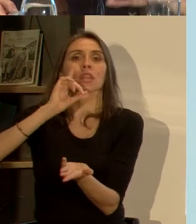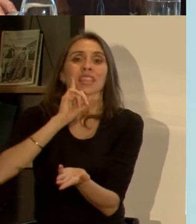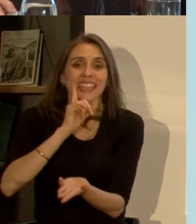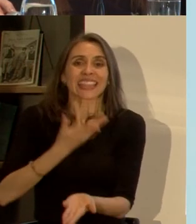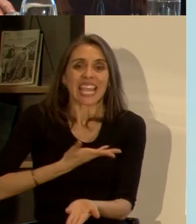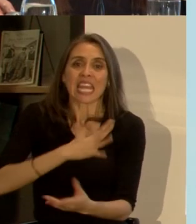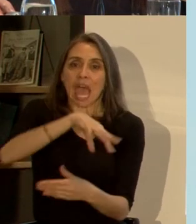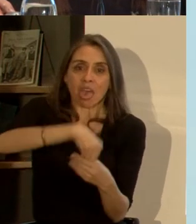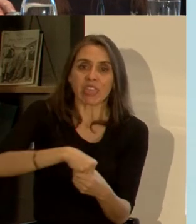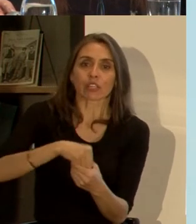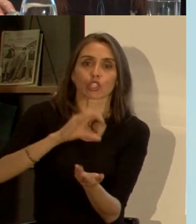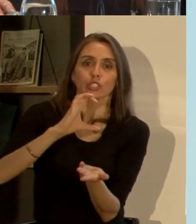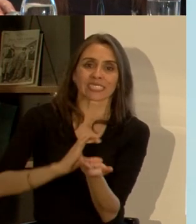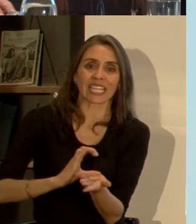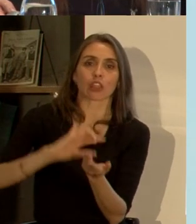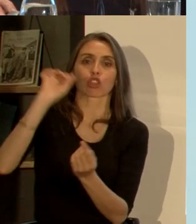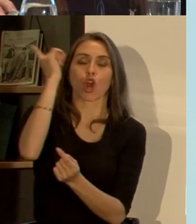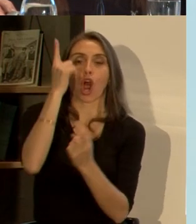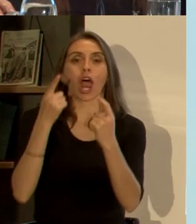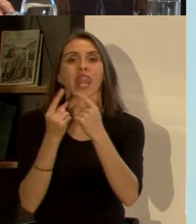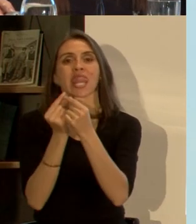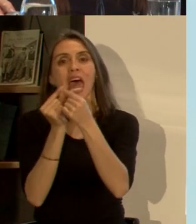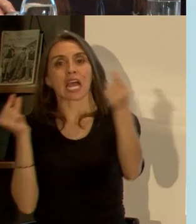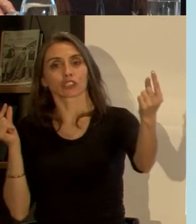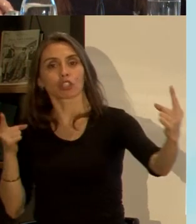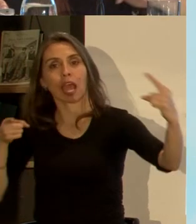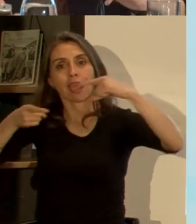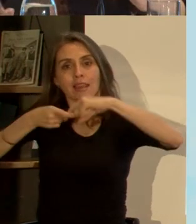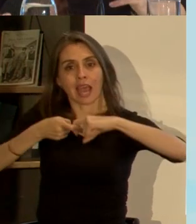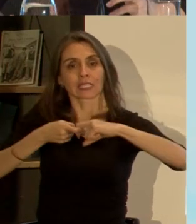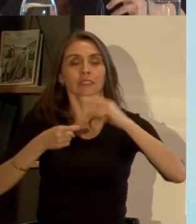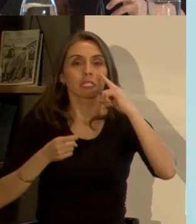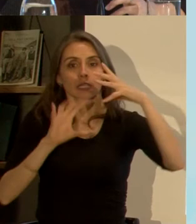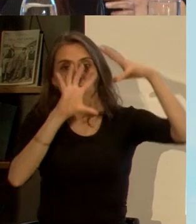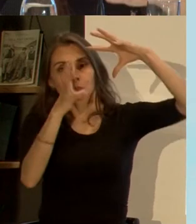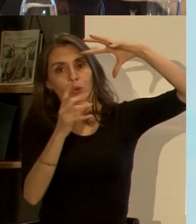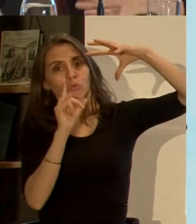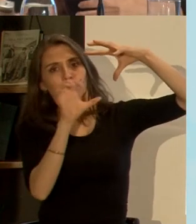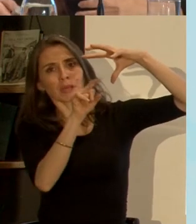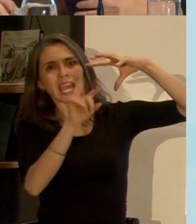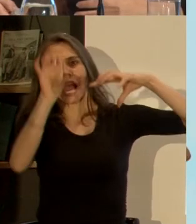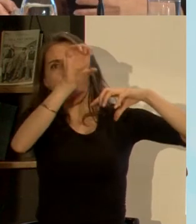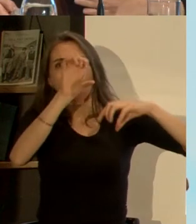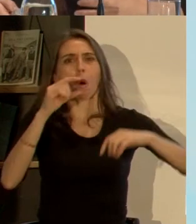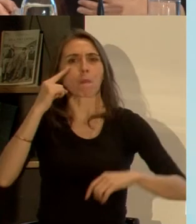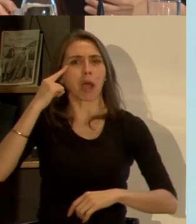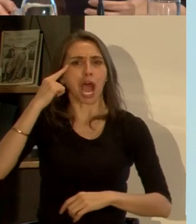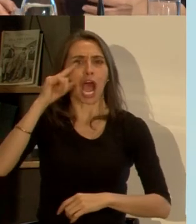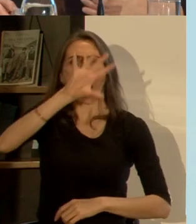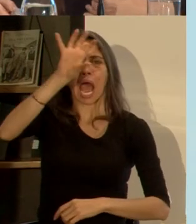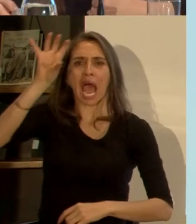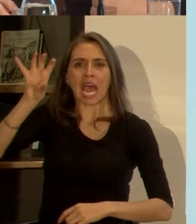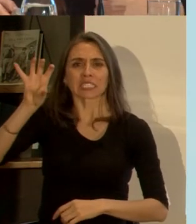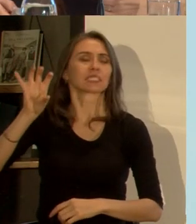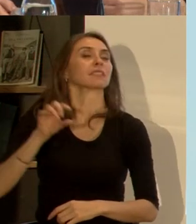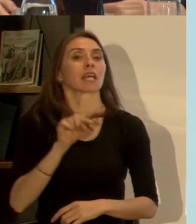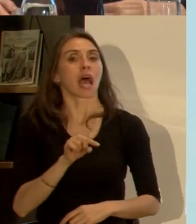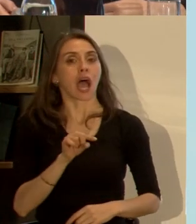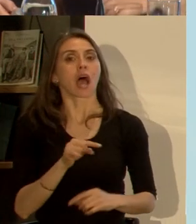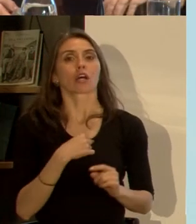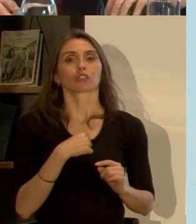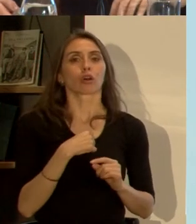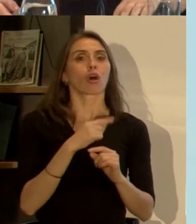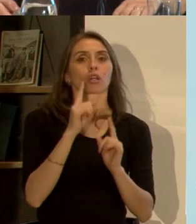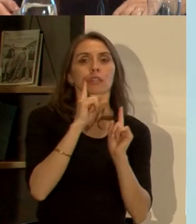si yo detecto que hay un evento en un país ya sea en África en Europa en Asia en cualquier lugar yo puedo tengo vía directa me comunico